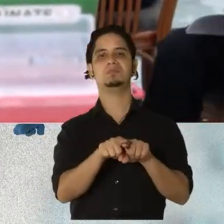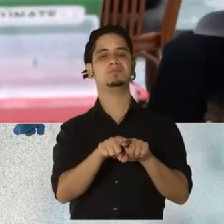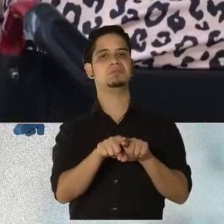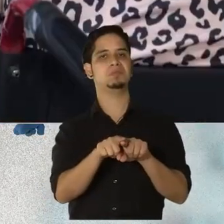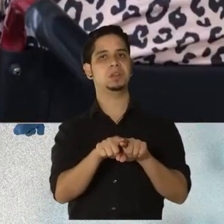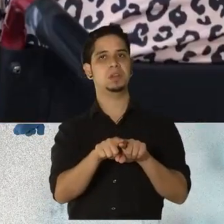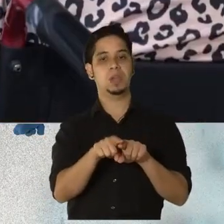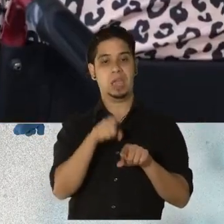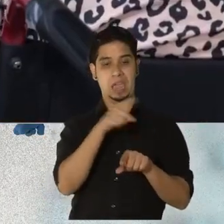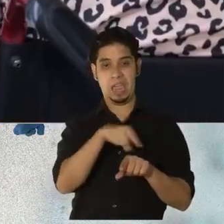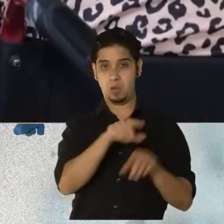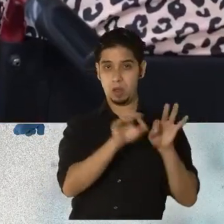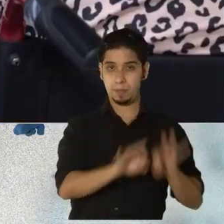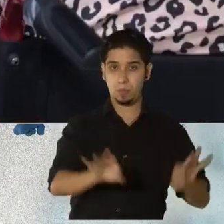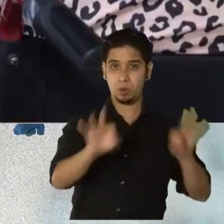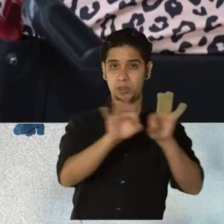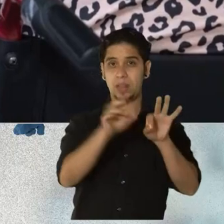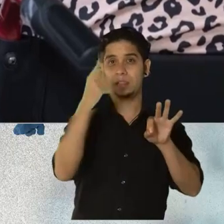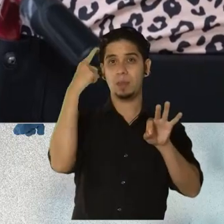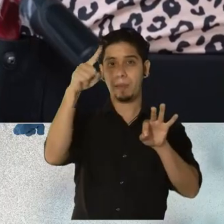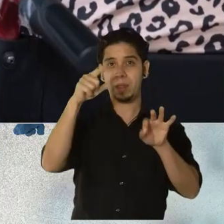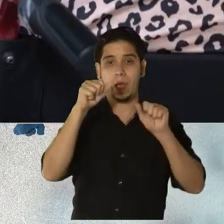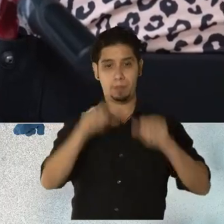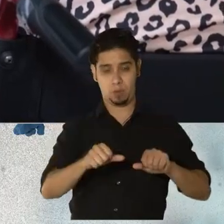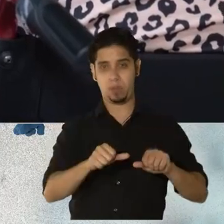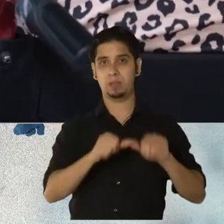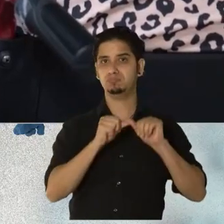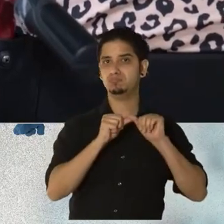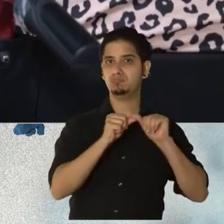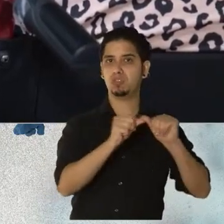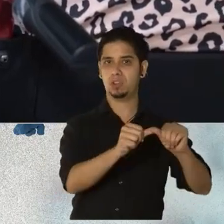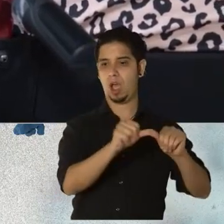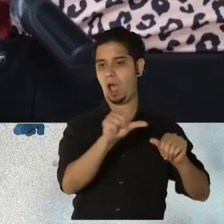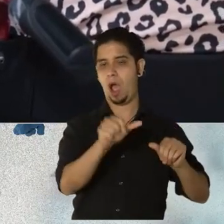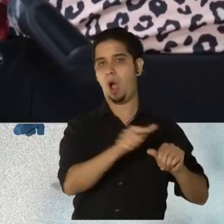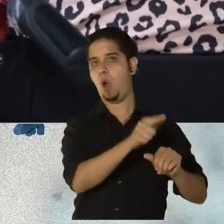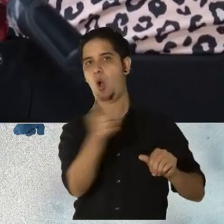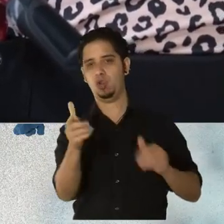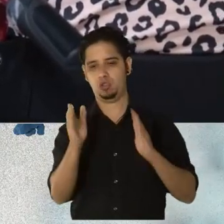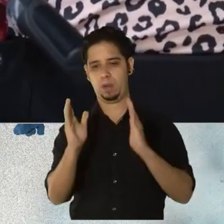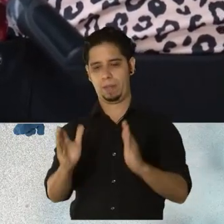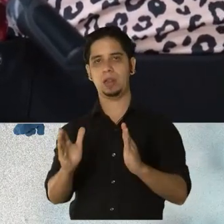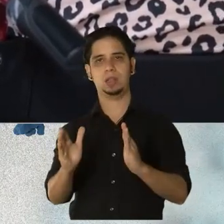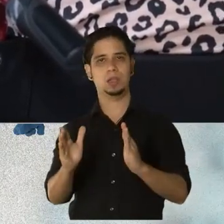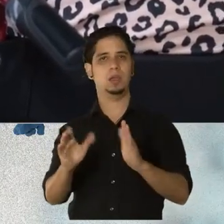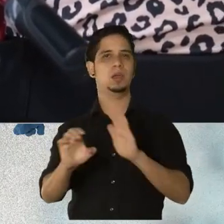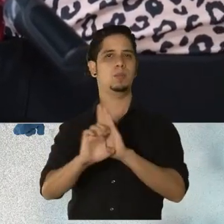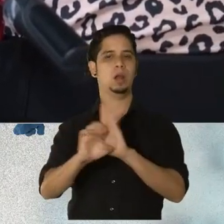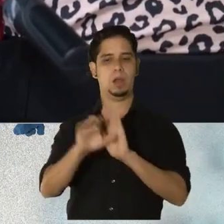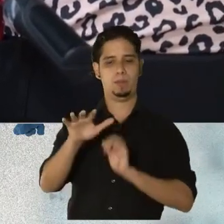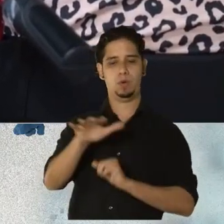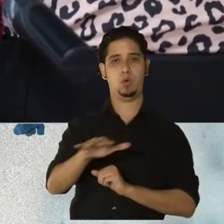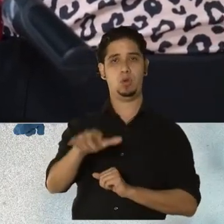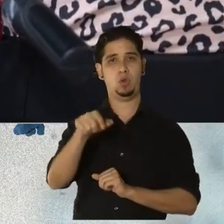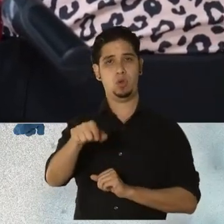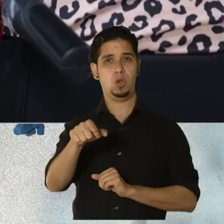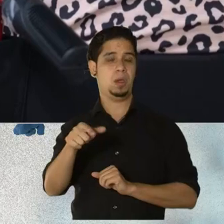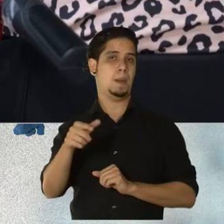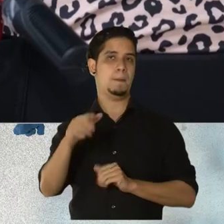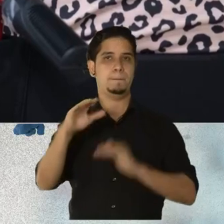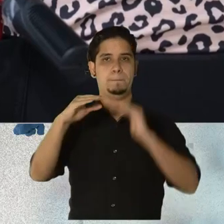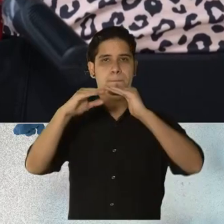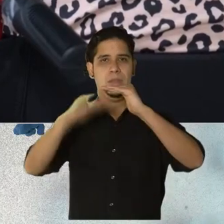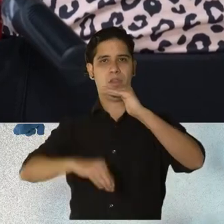priorizarlos para poder adelantar en esa fase y poder entonces pasar a otra fase como la de los que son menores de